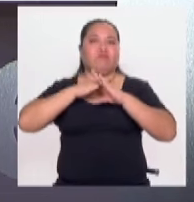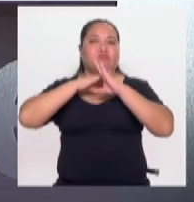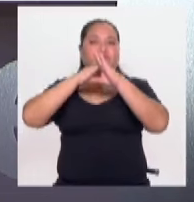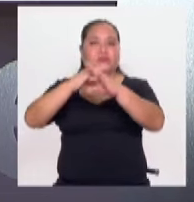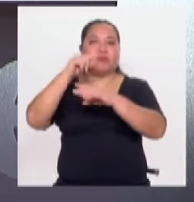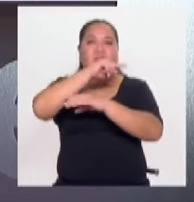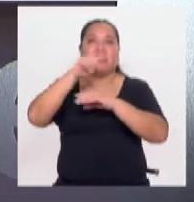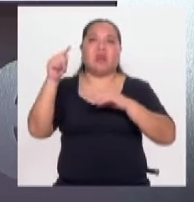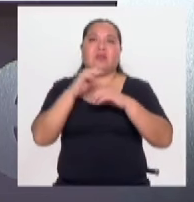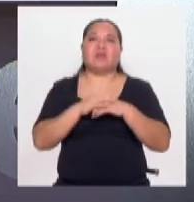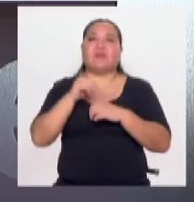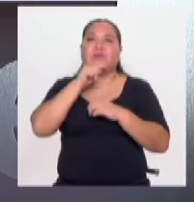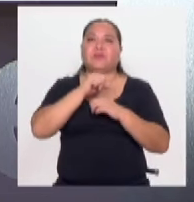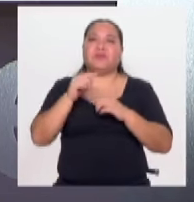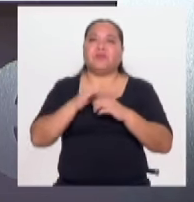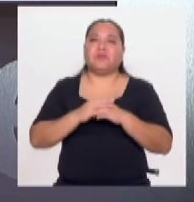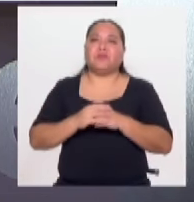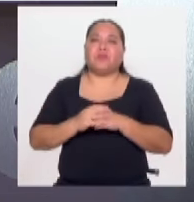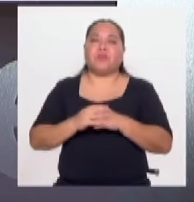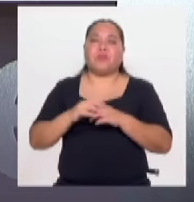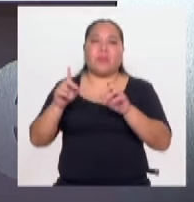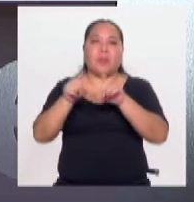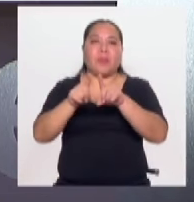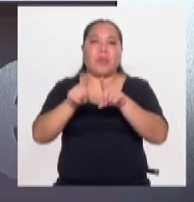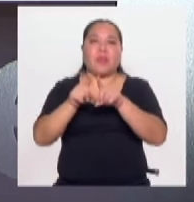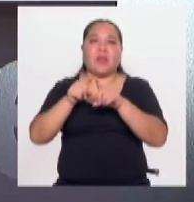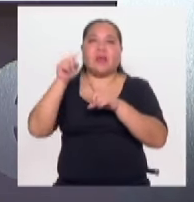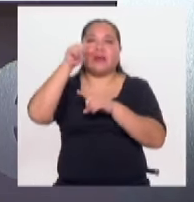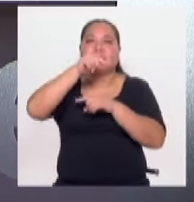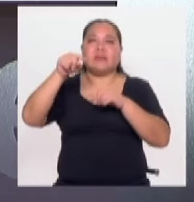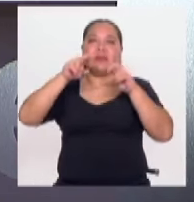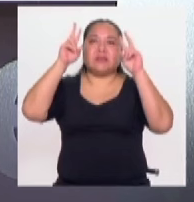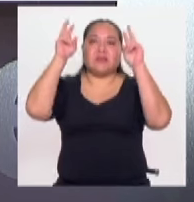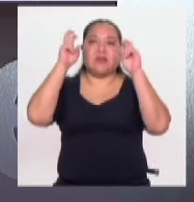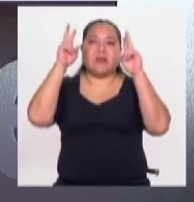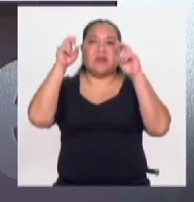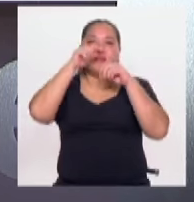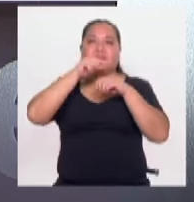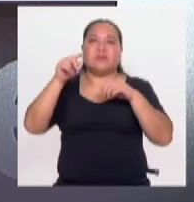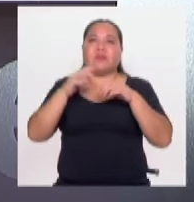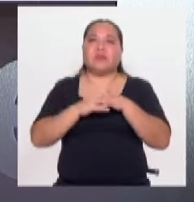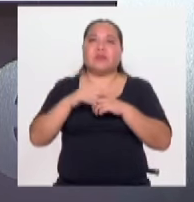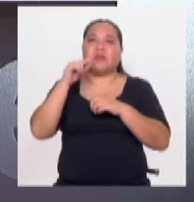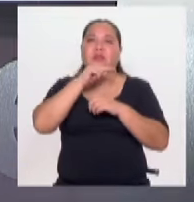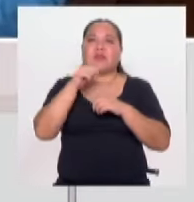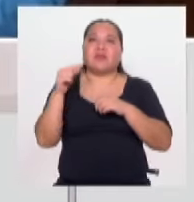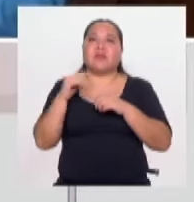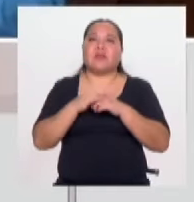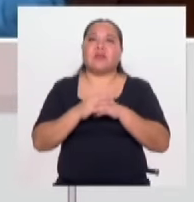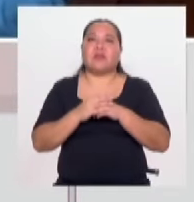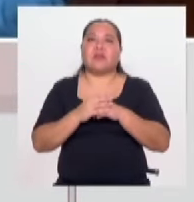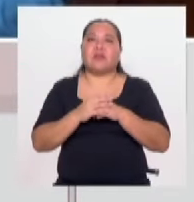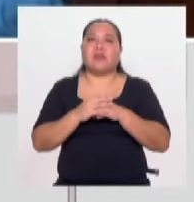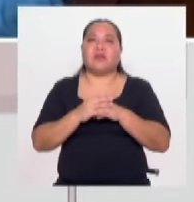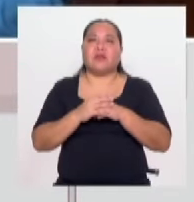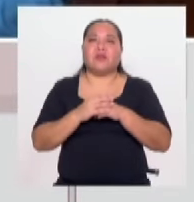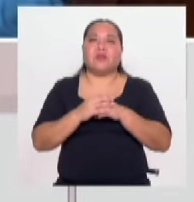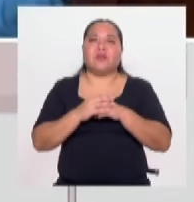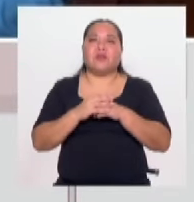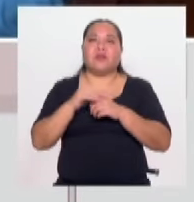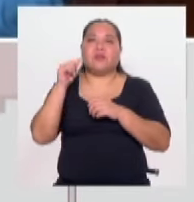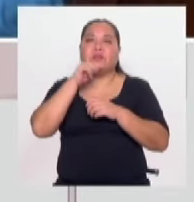criminales transnacionales. A propósito de este tema, vamos a enlazarnos vía Zoom con el exministro de Relaciones